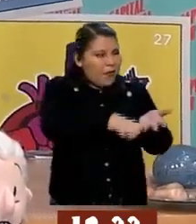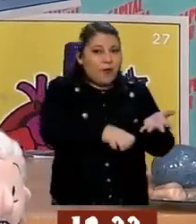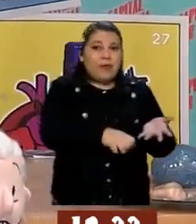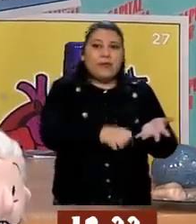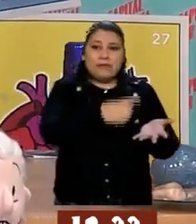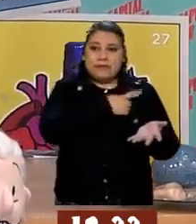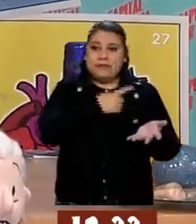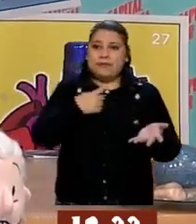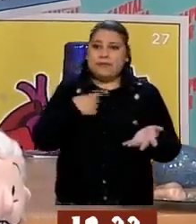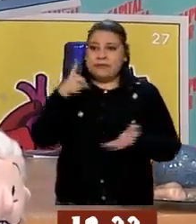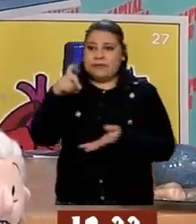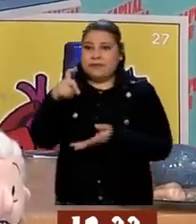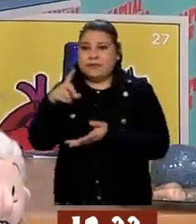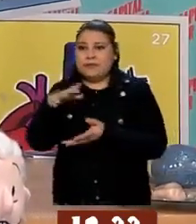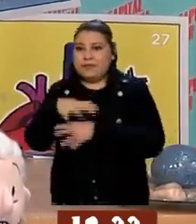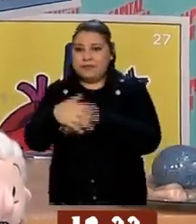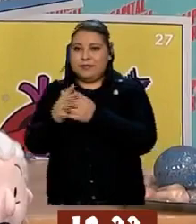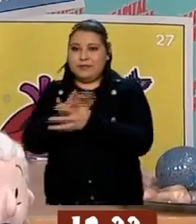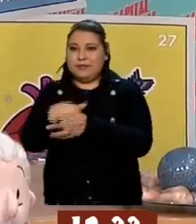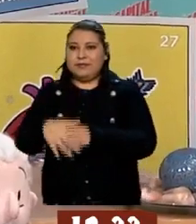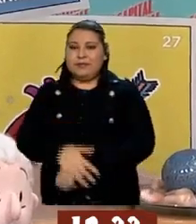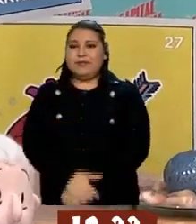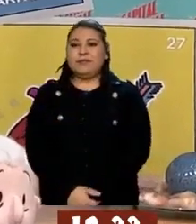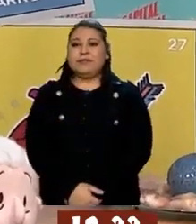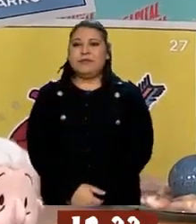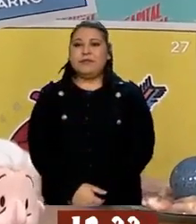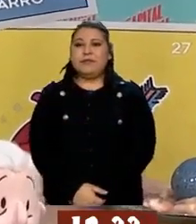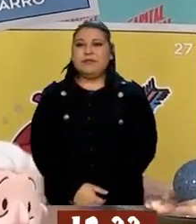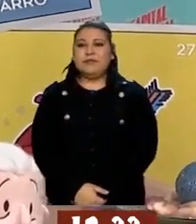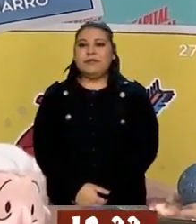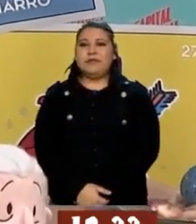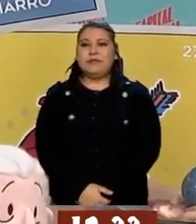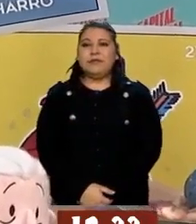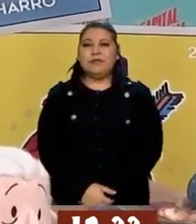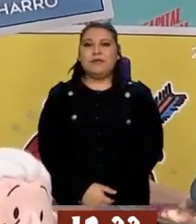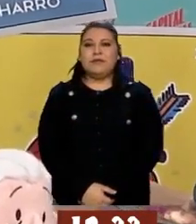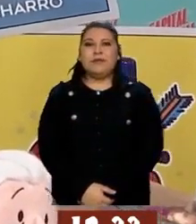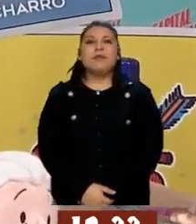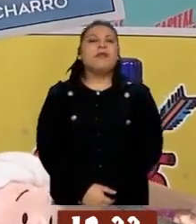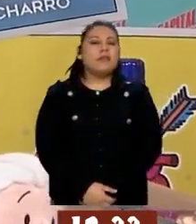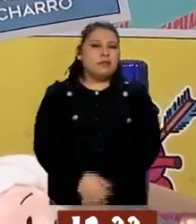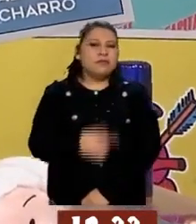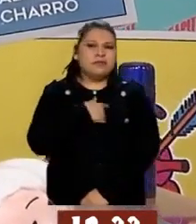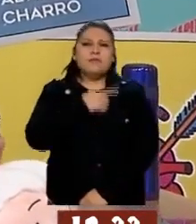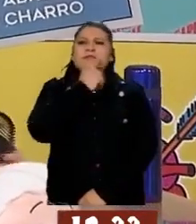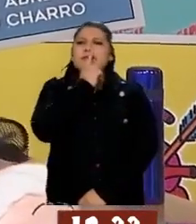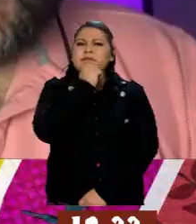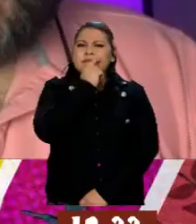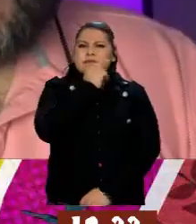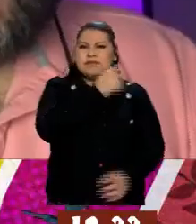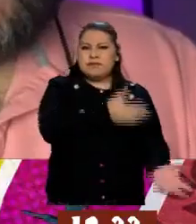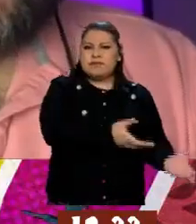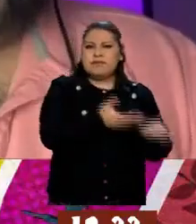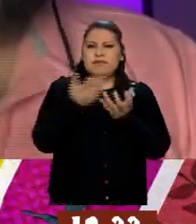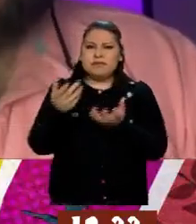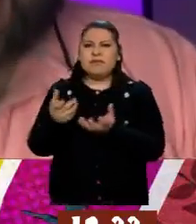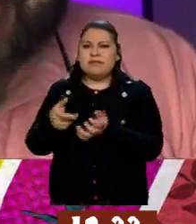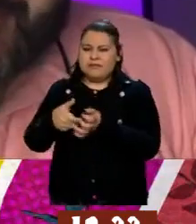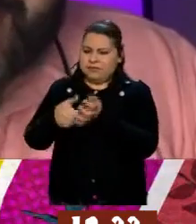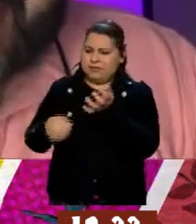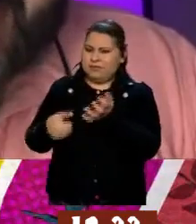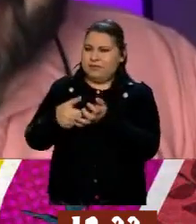tiene muchas bacterias en la superficie. Cuando le ponemos ese churro de agua o cuando lo estamos manipulando para lavarlo,